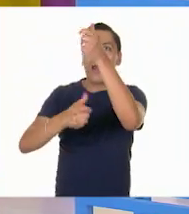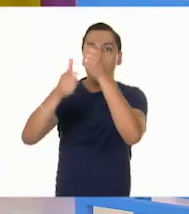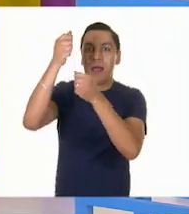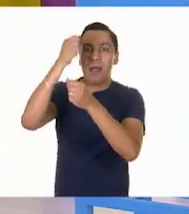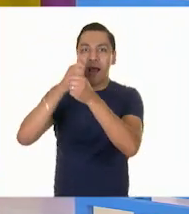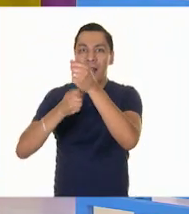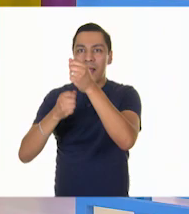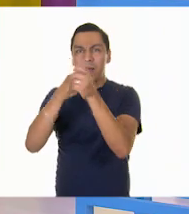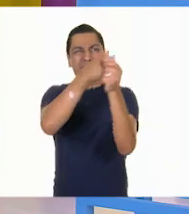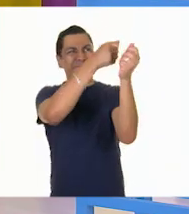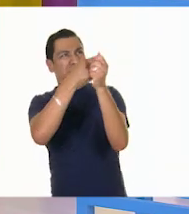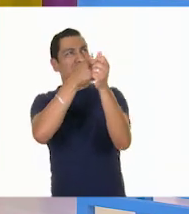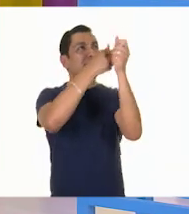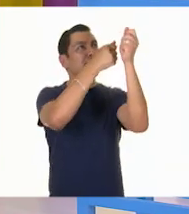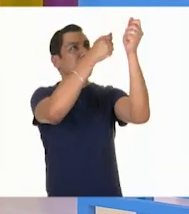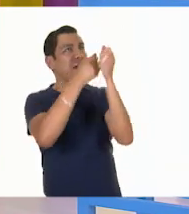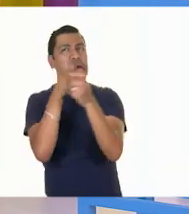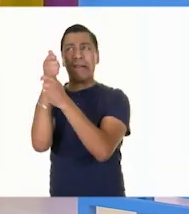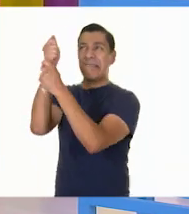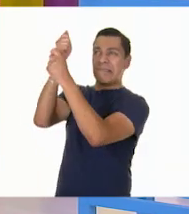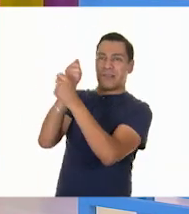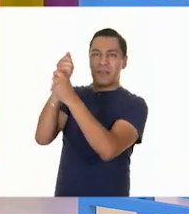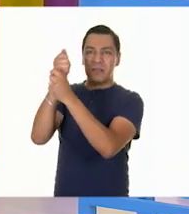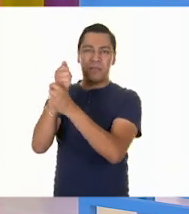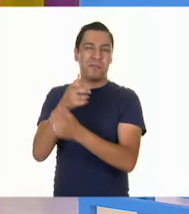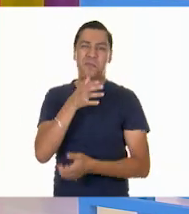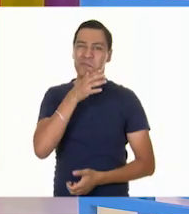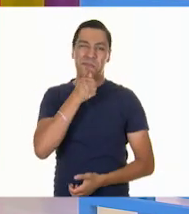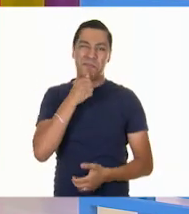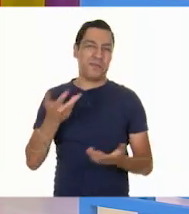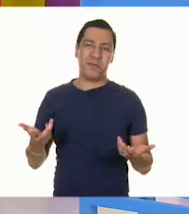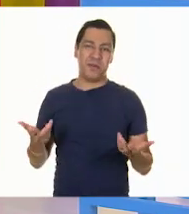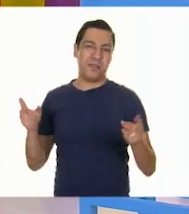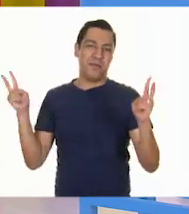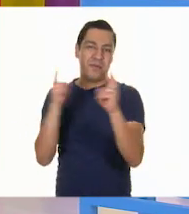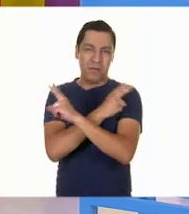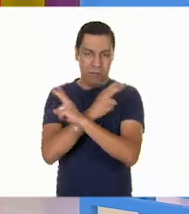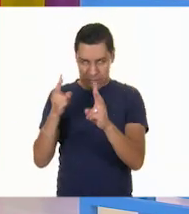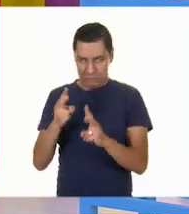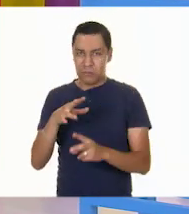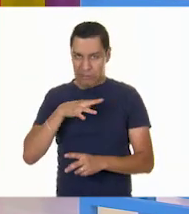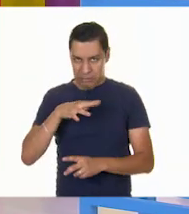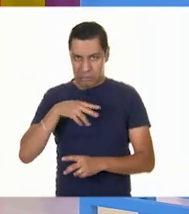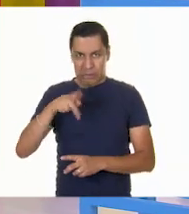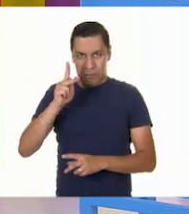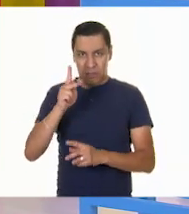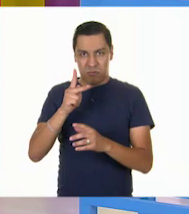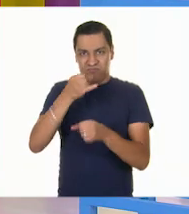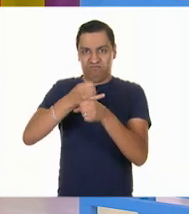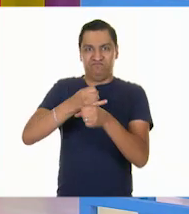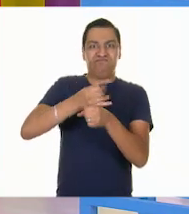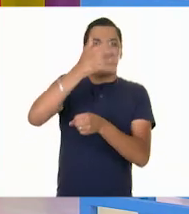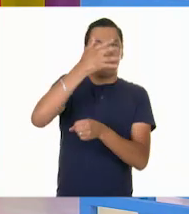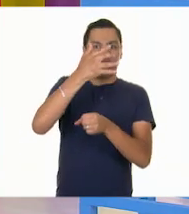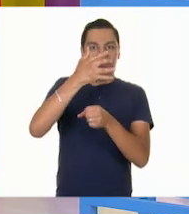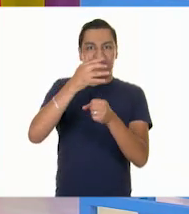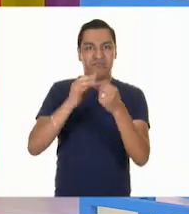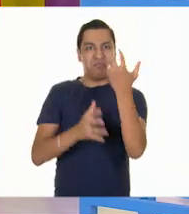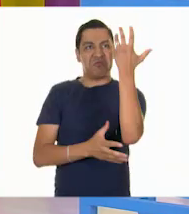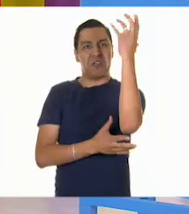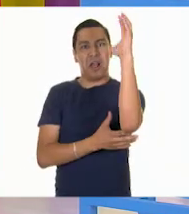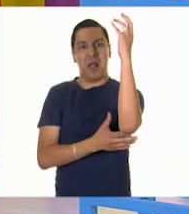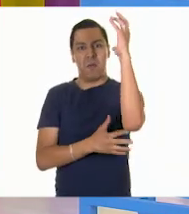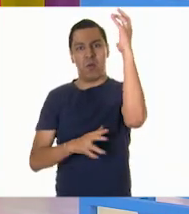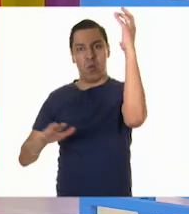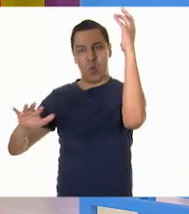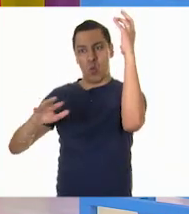Aparte de que el viento no corre de la misma forma que en otros lugares, como por ejemplo, como lo vimos en la playa. Y podemos romper nuestro papalote,